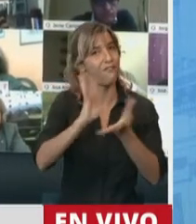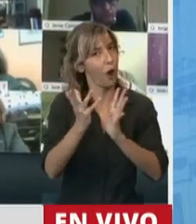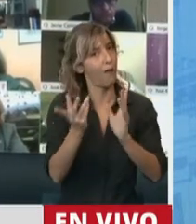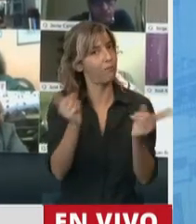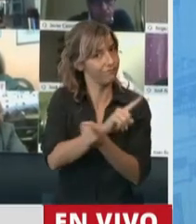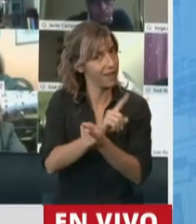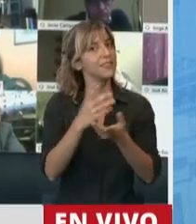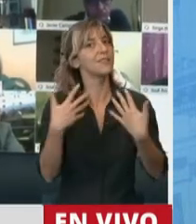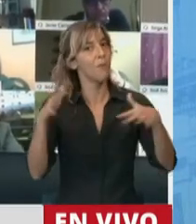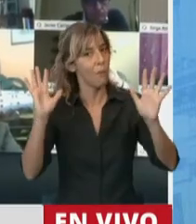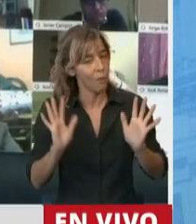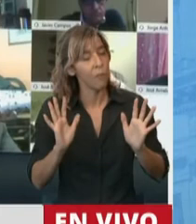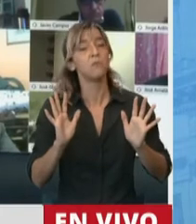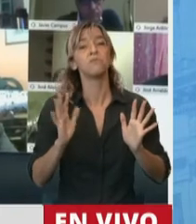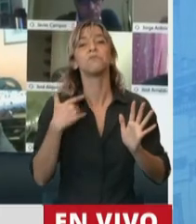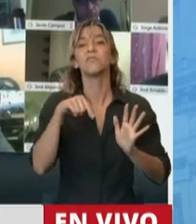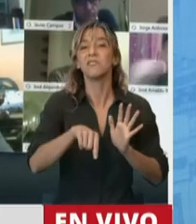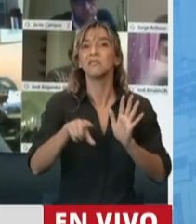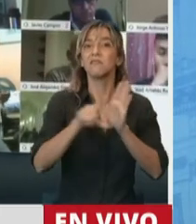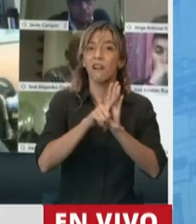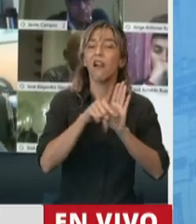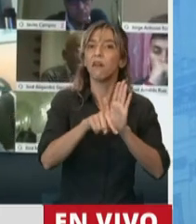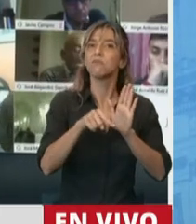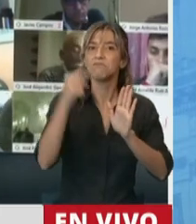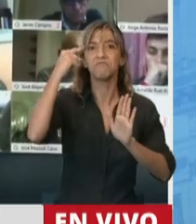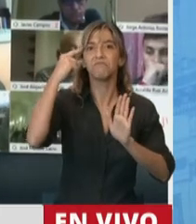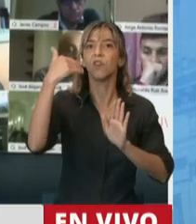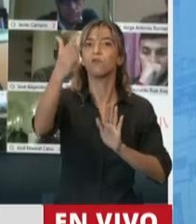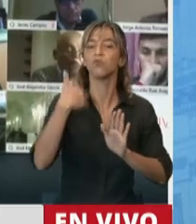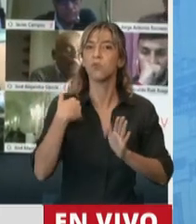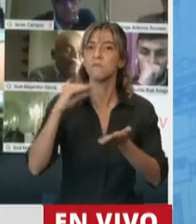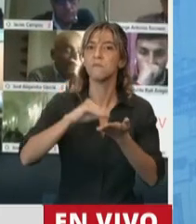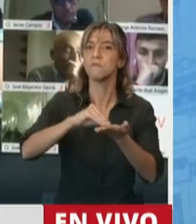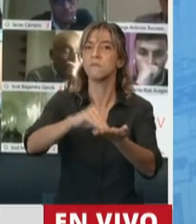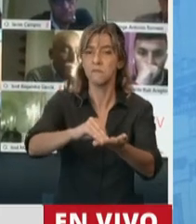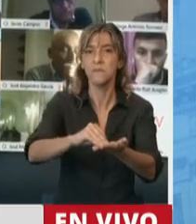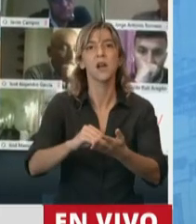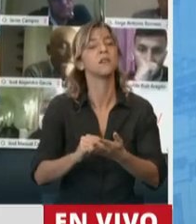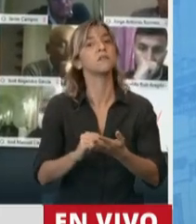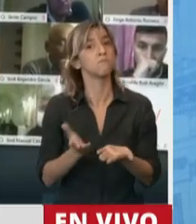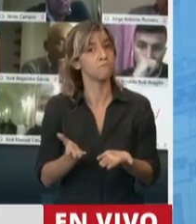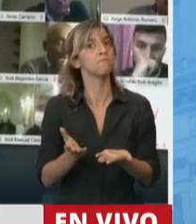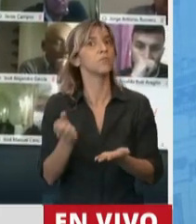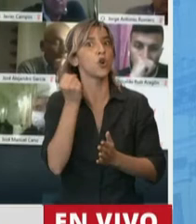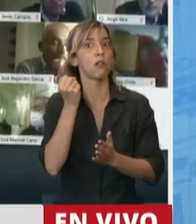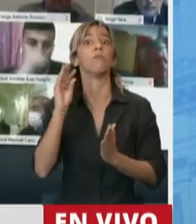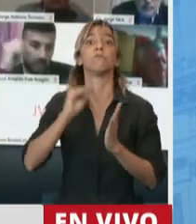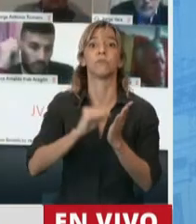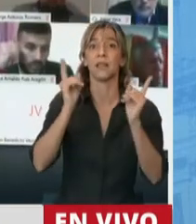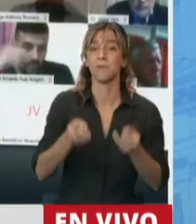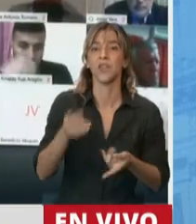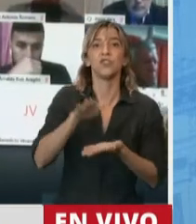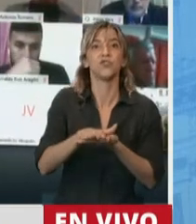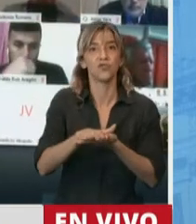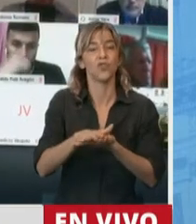leyes que sancionemos en el futuro, en la compensación por mayores gastos y en la cobertura de las ART. Todas